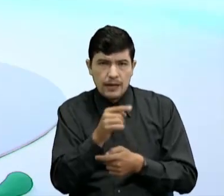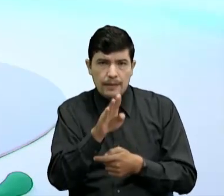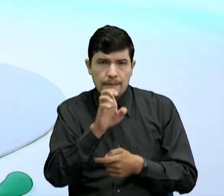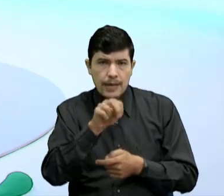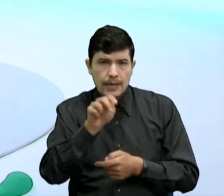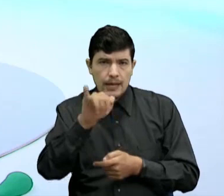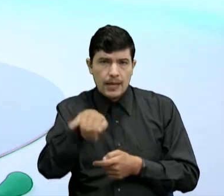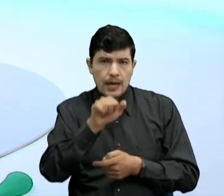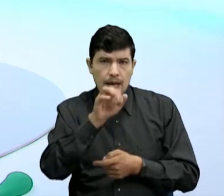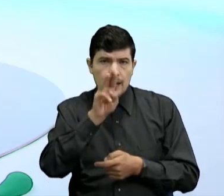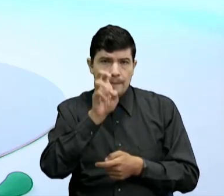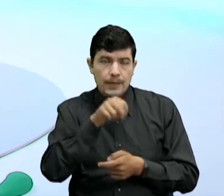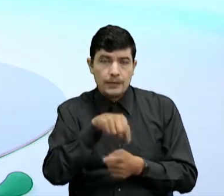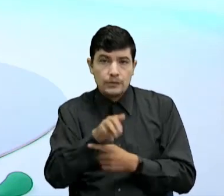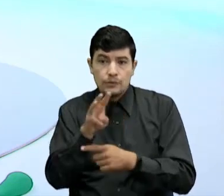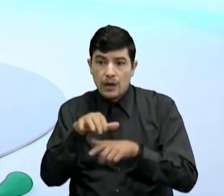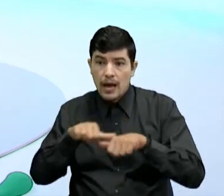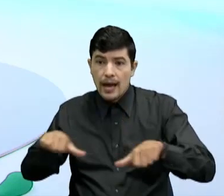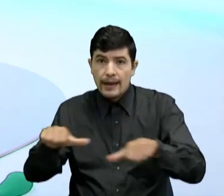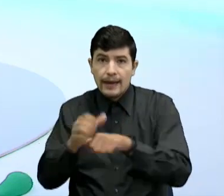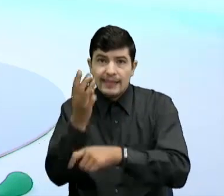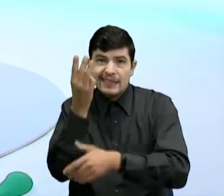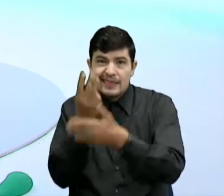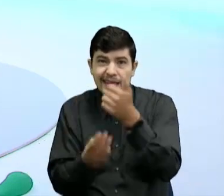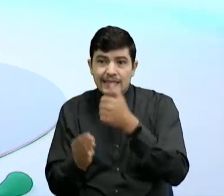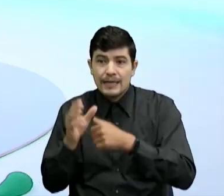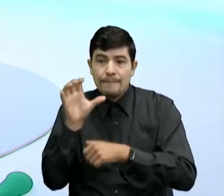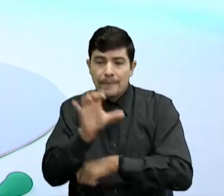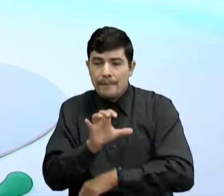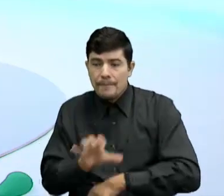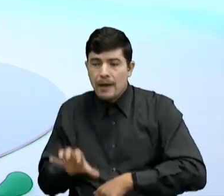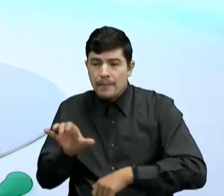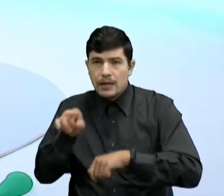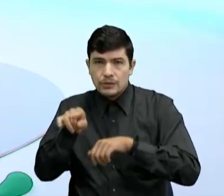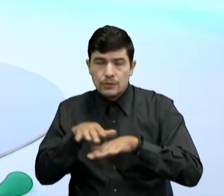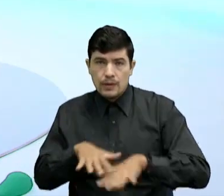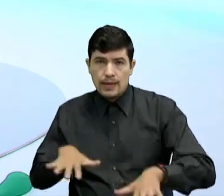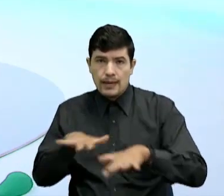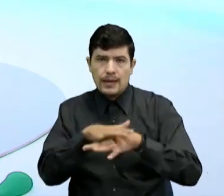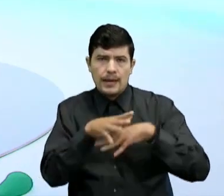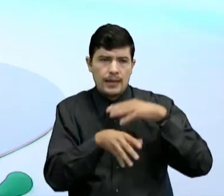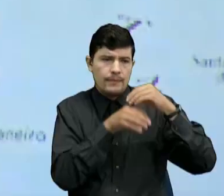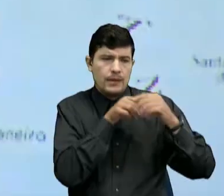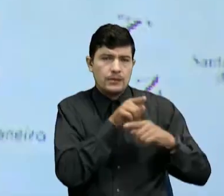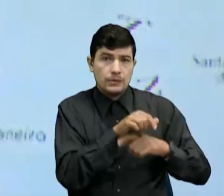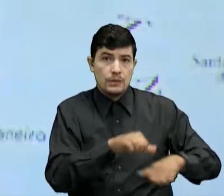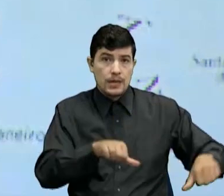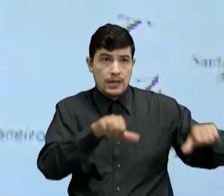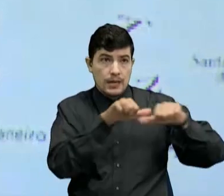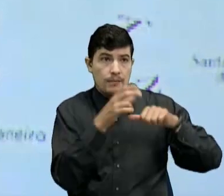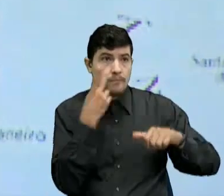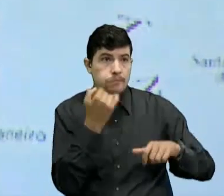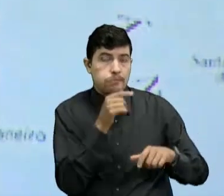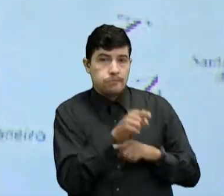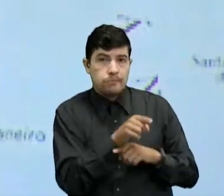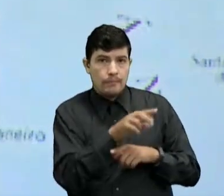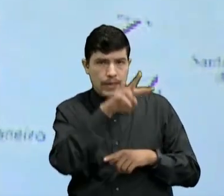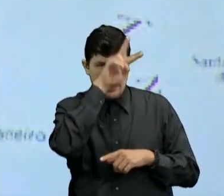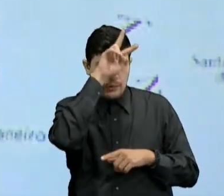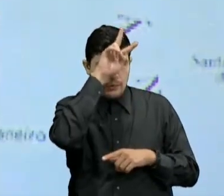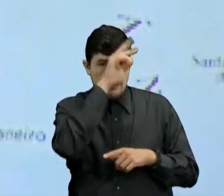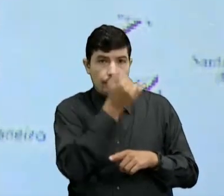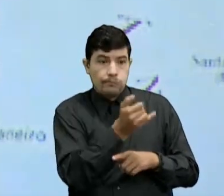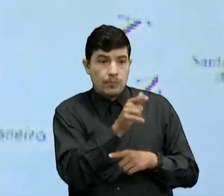Constance Es una zona De triple frontera Qué chévere También hacia el sur Encontraremos La frontera Con Perú